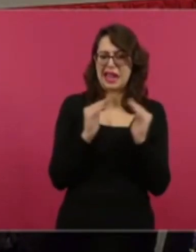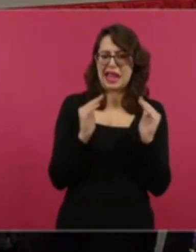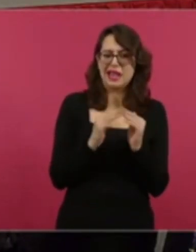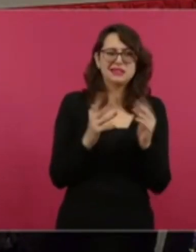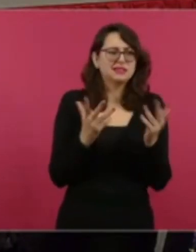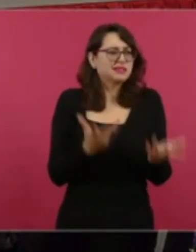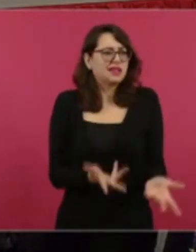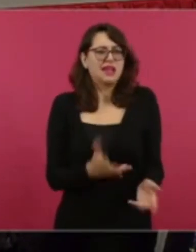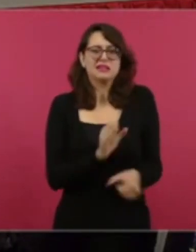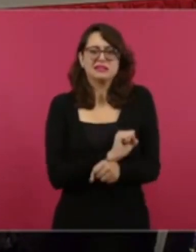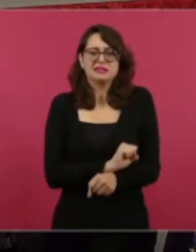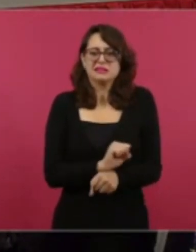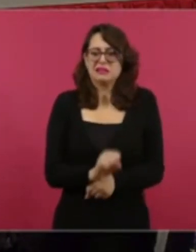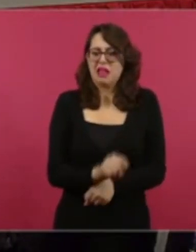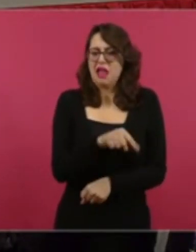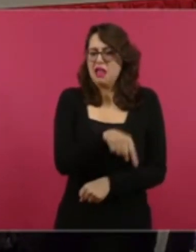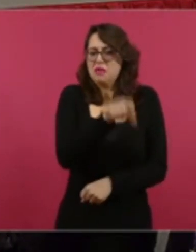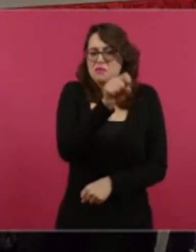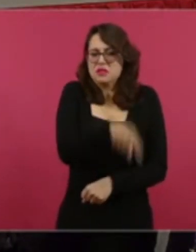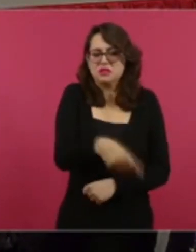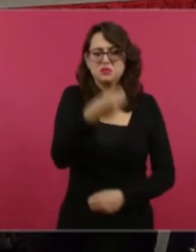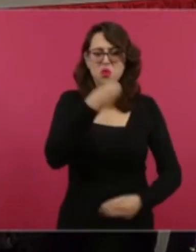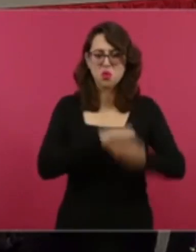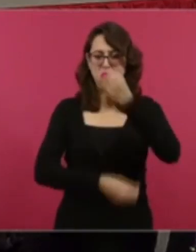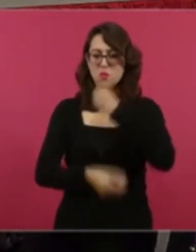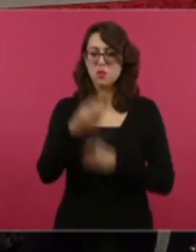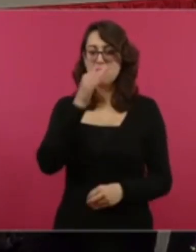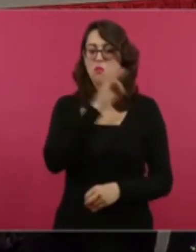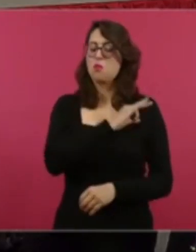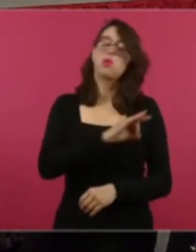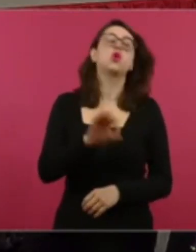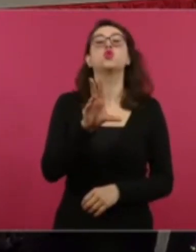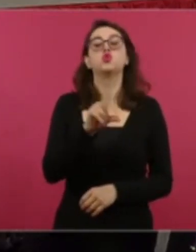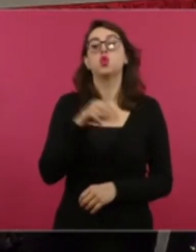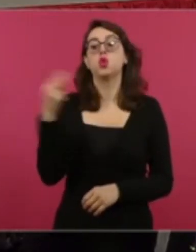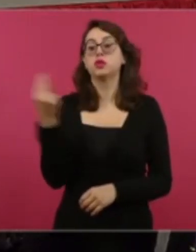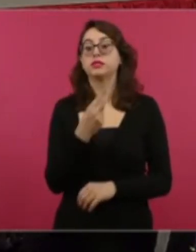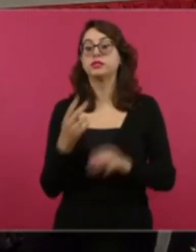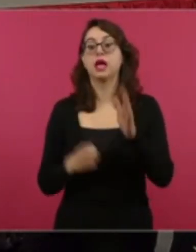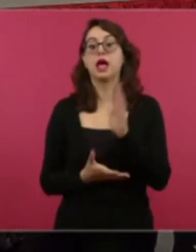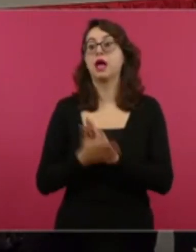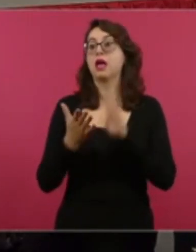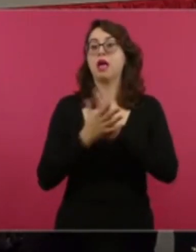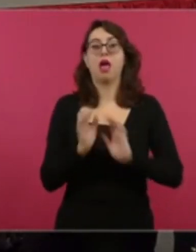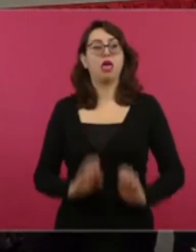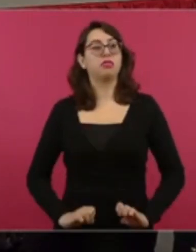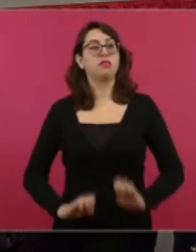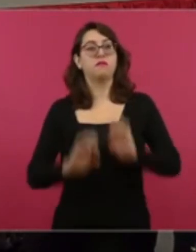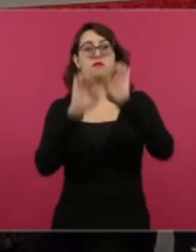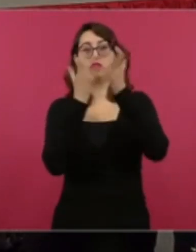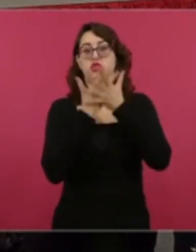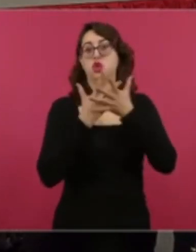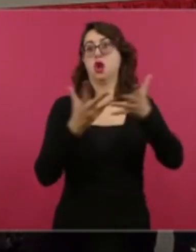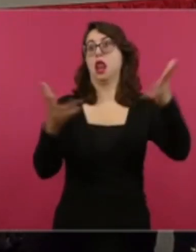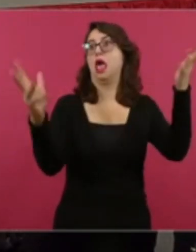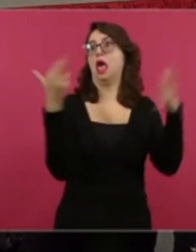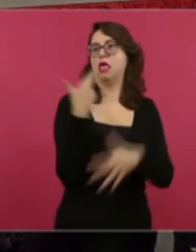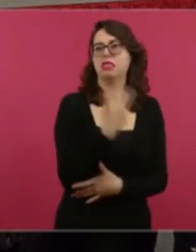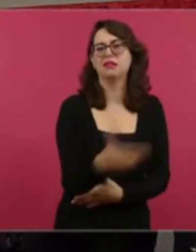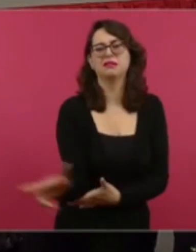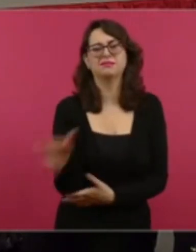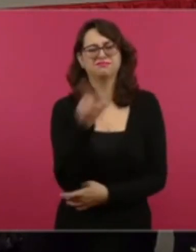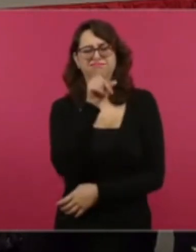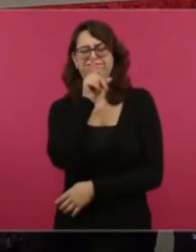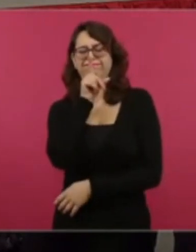restaurantes ni que llegan grandes cadenas, ahí en las casas de las indígenas con unas ricas tortillas hechas a mano